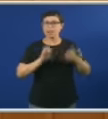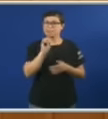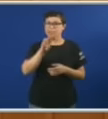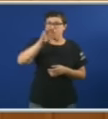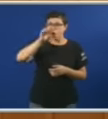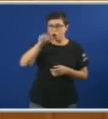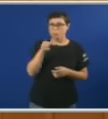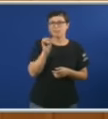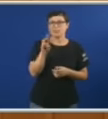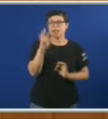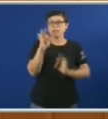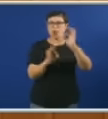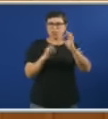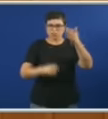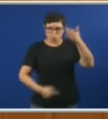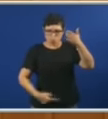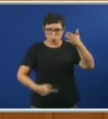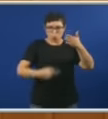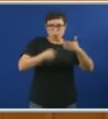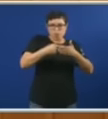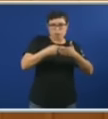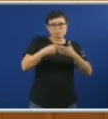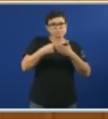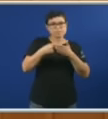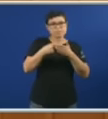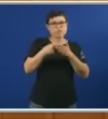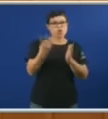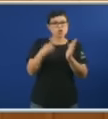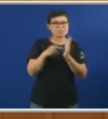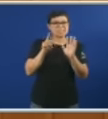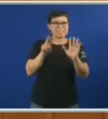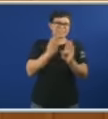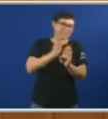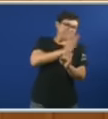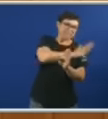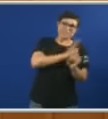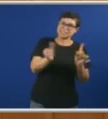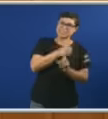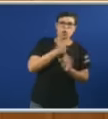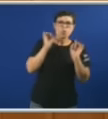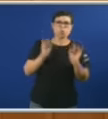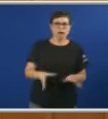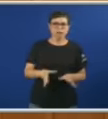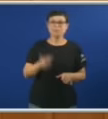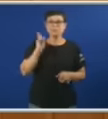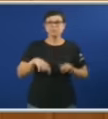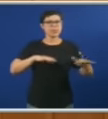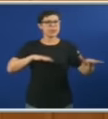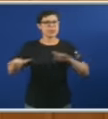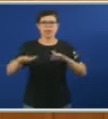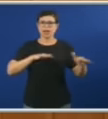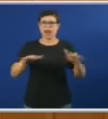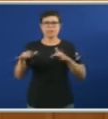Mais Pra cadar O nivel de ocupación Existente En 2007 E que temos Unha dinámica Diverxente A